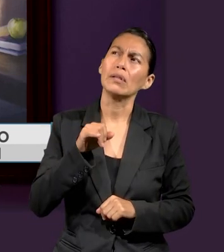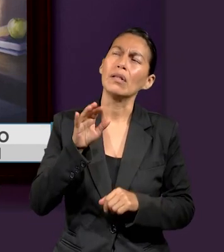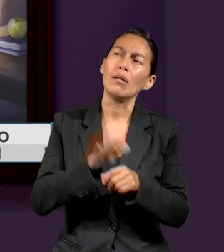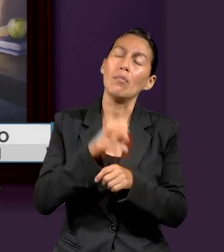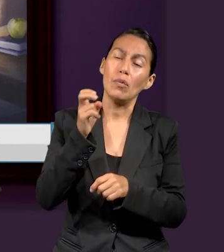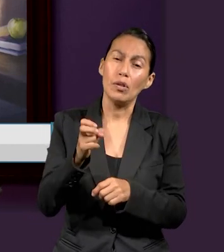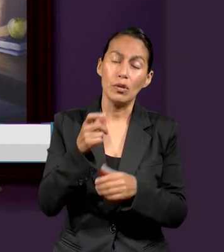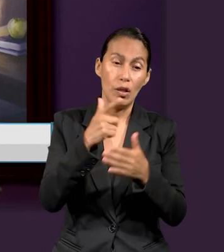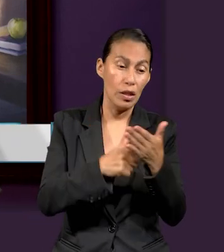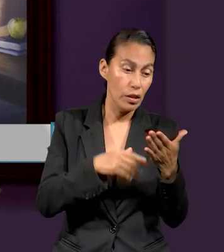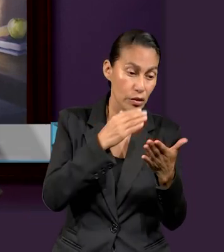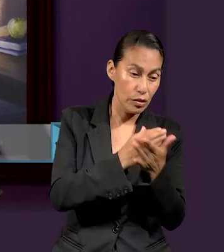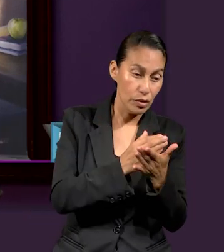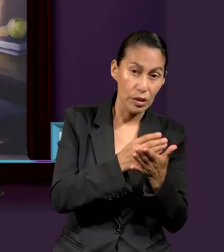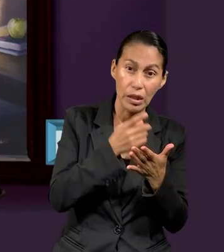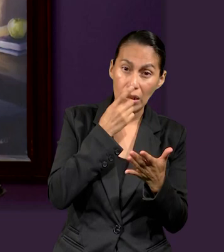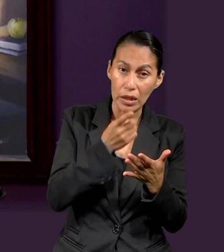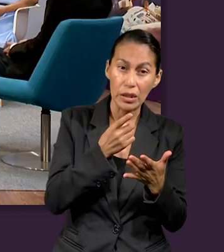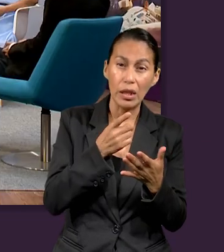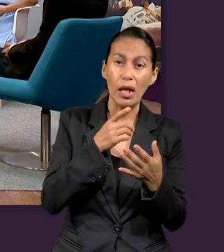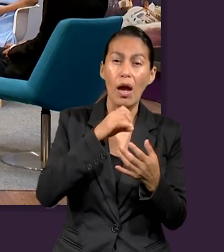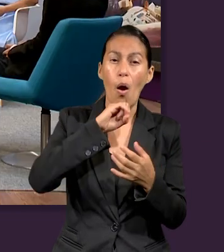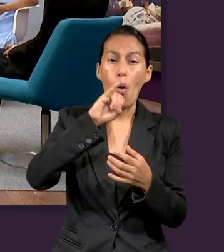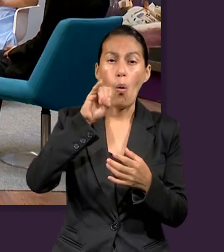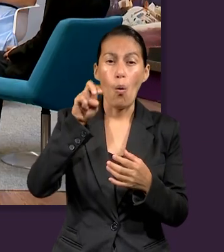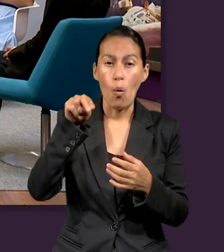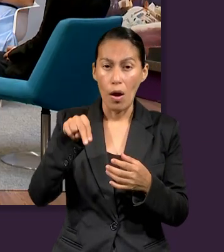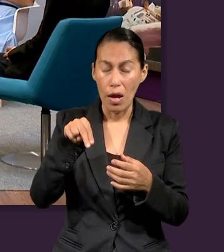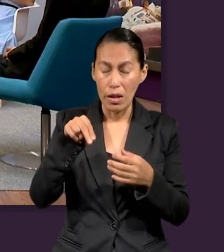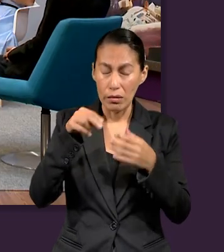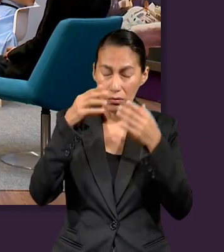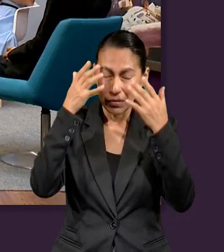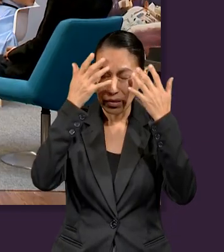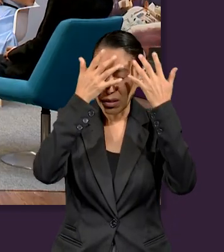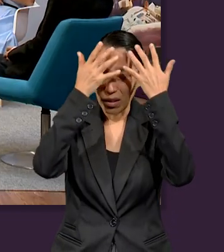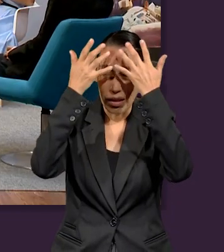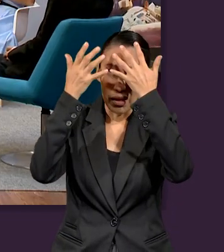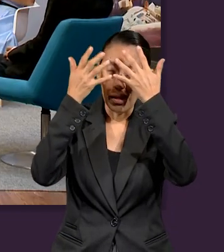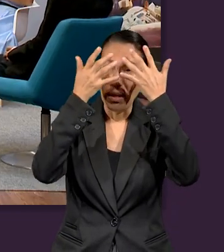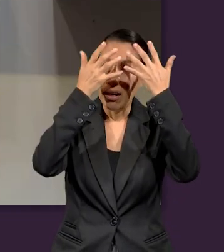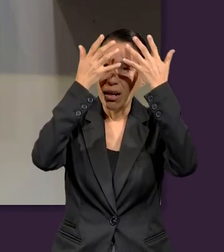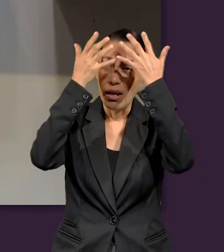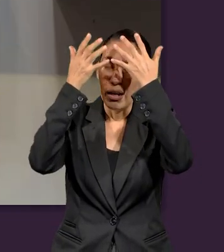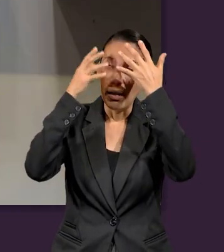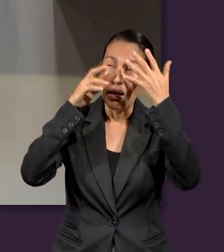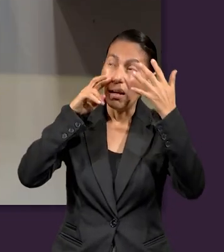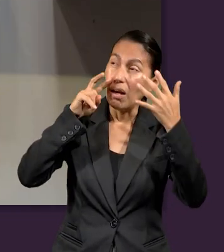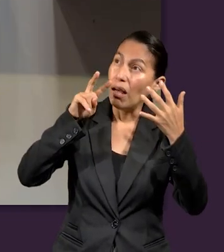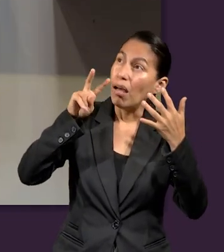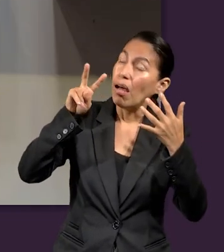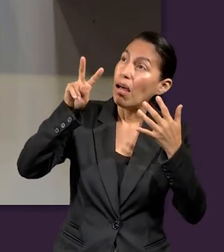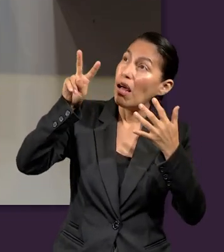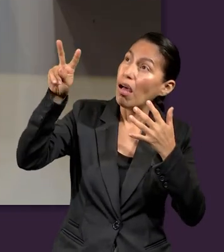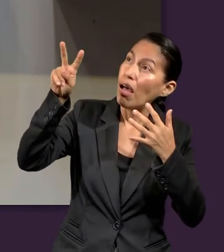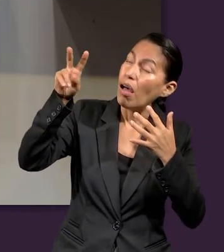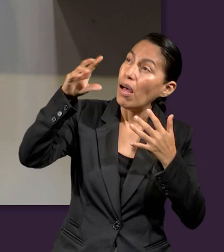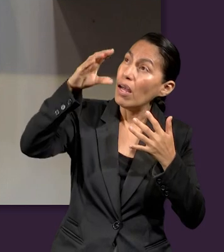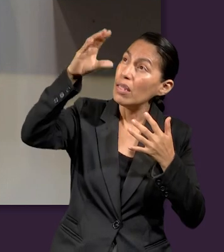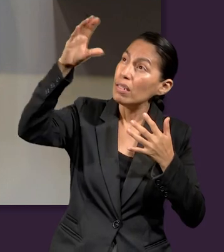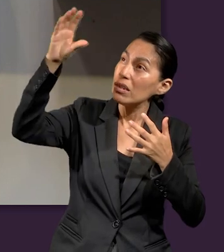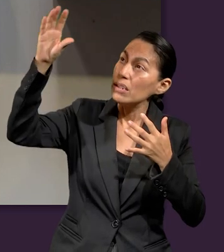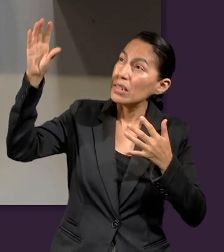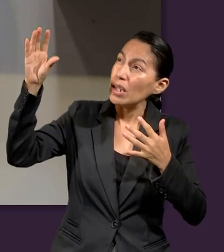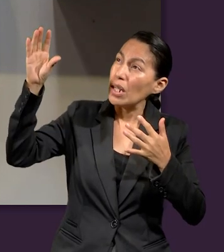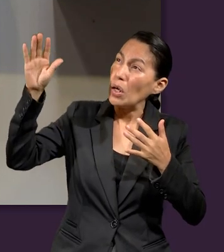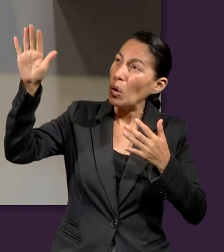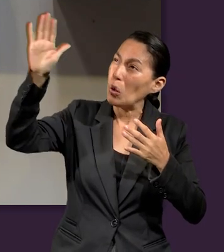todo. Sí, por eso es que cuando la lección habla de ese vistazo al cielo, todo mundo cuando ve ahí